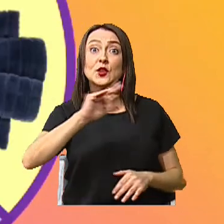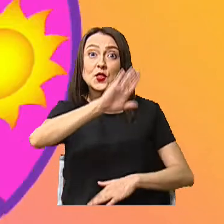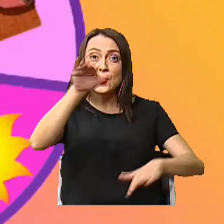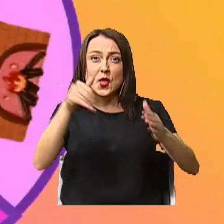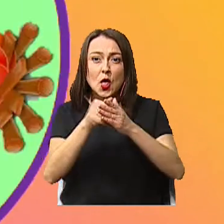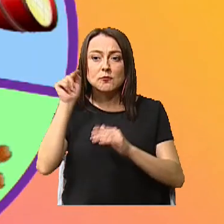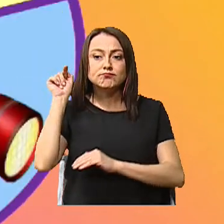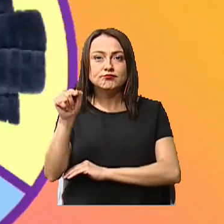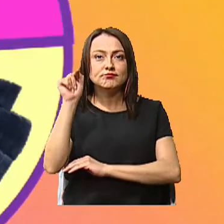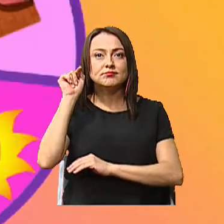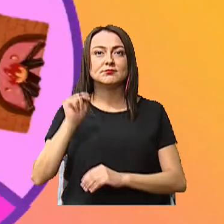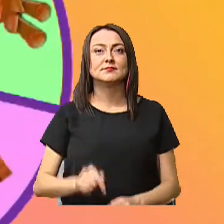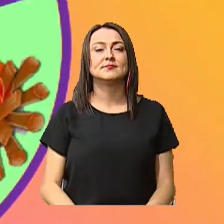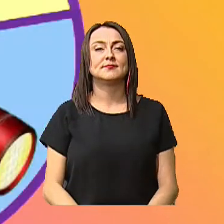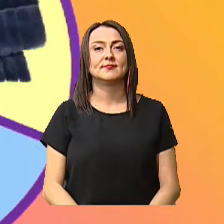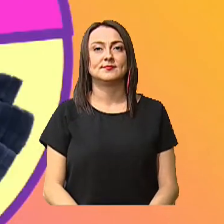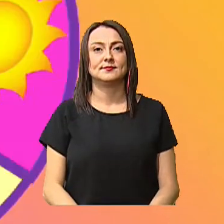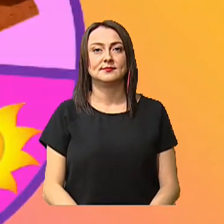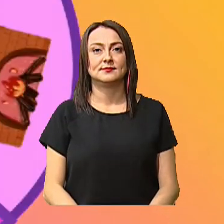presionamos.